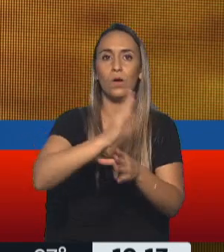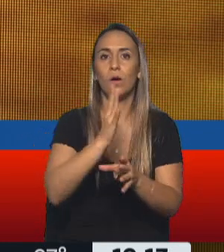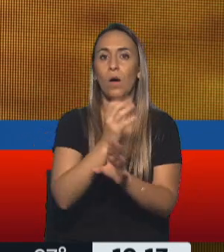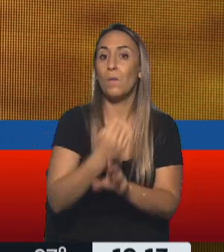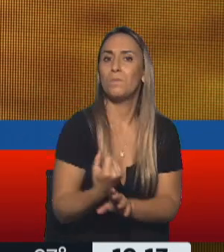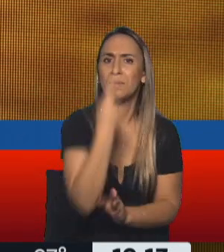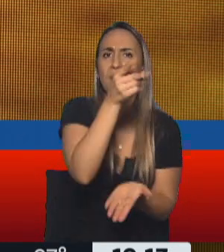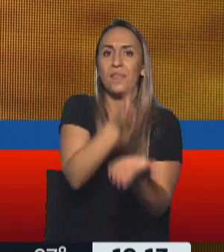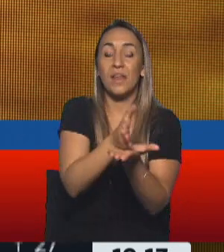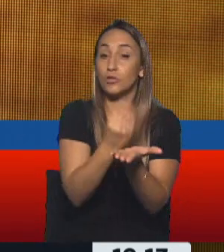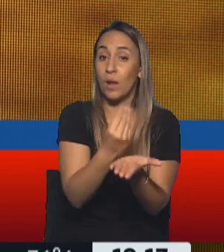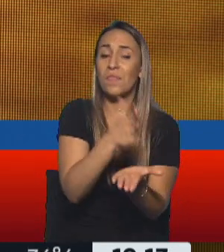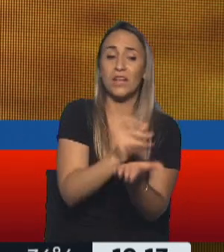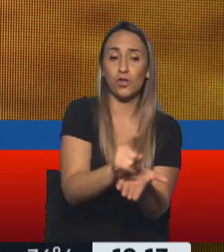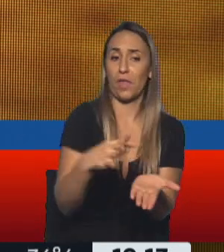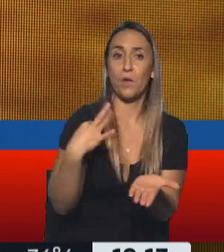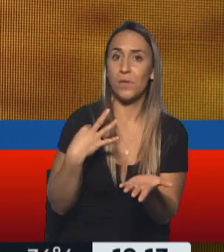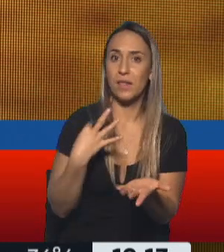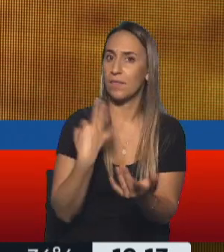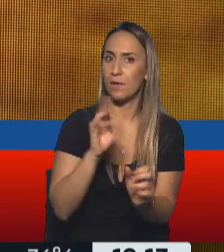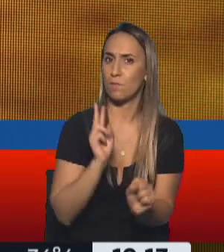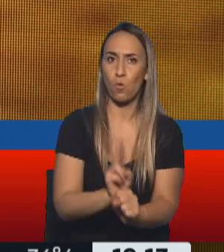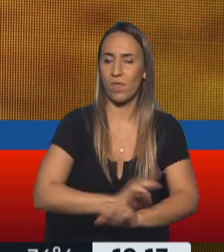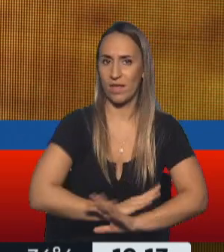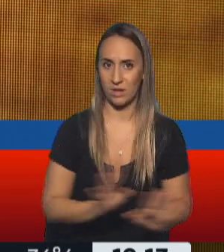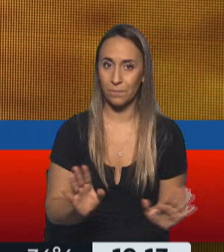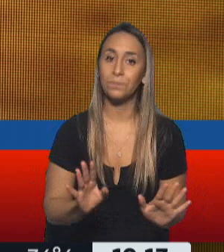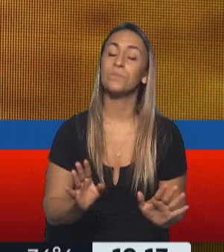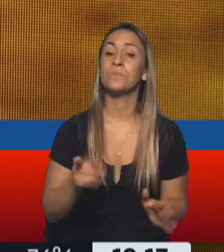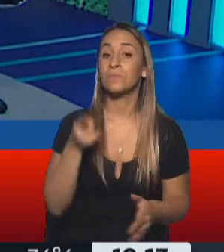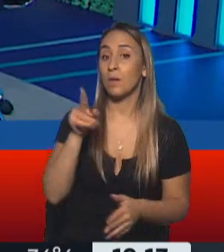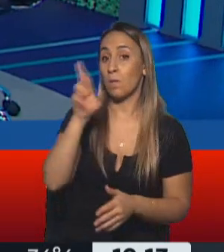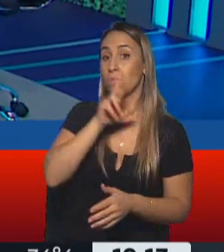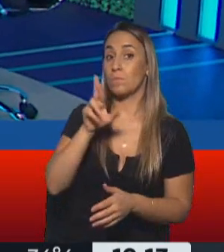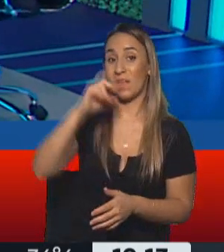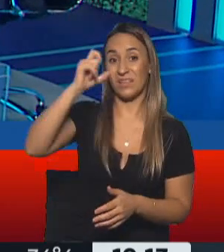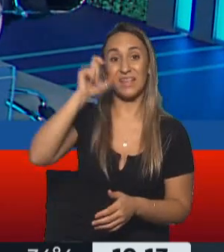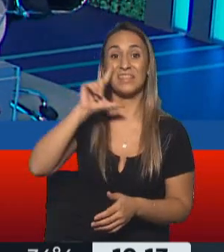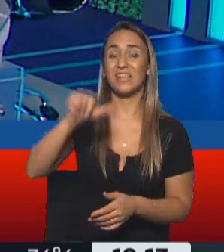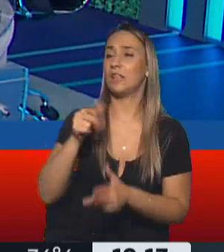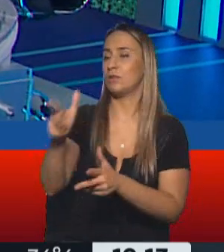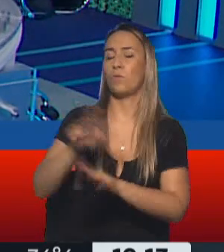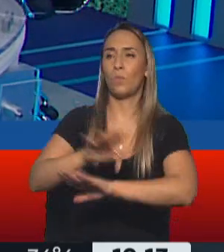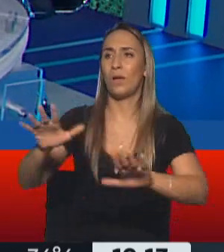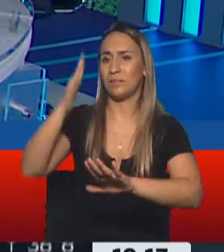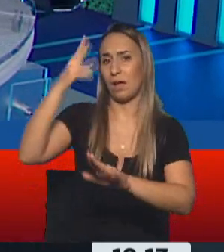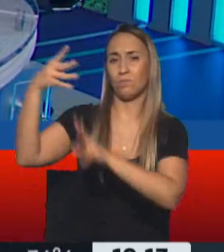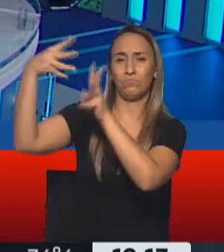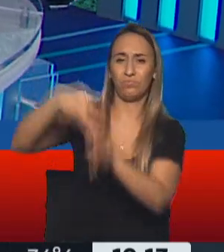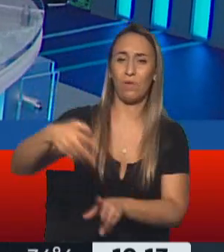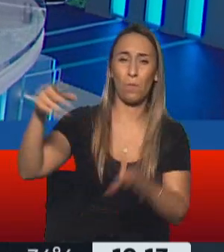a la representante argentina plantear el cese al fuego y sobre todo, bueno, justamente proteger la vida de